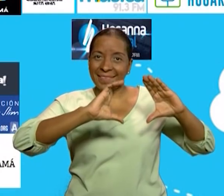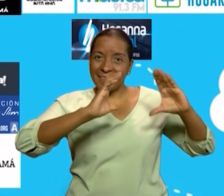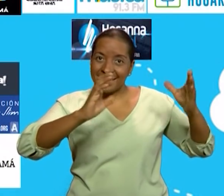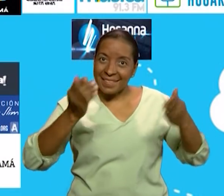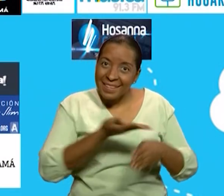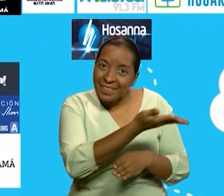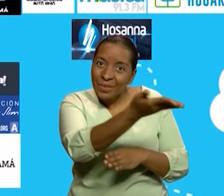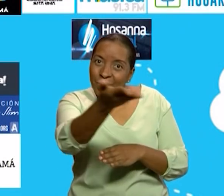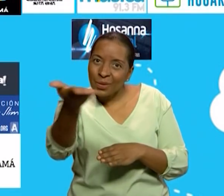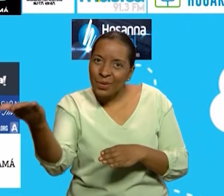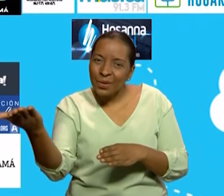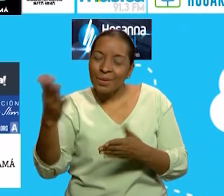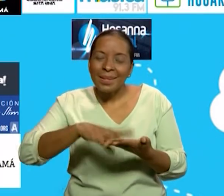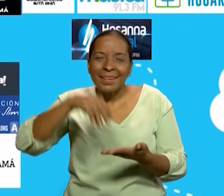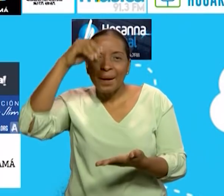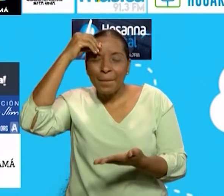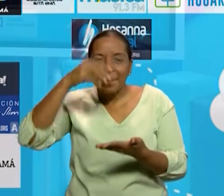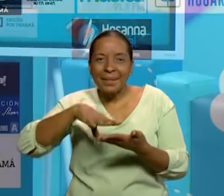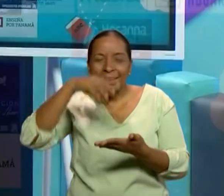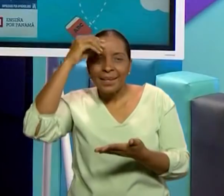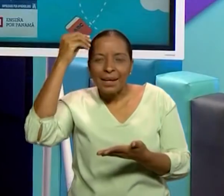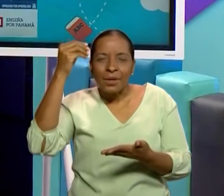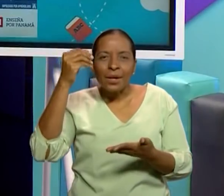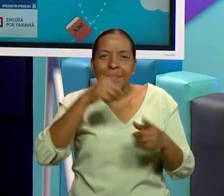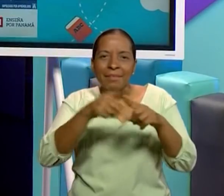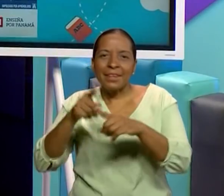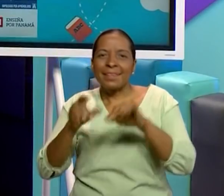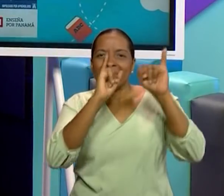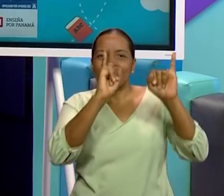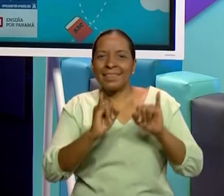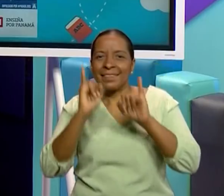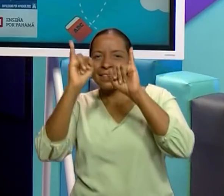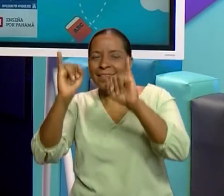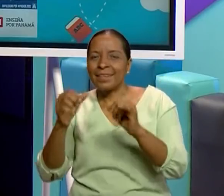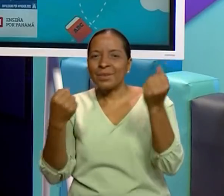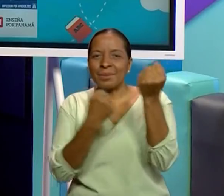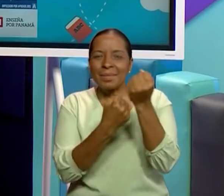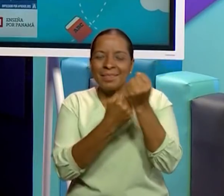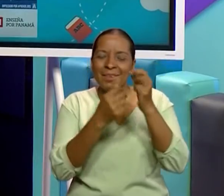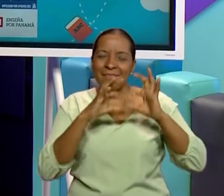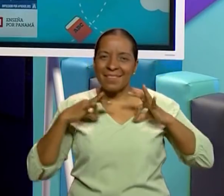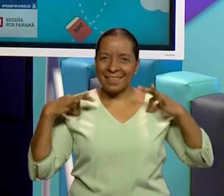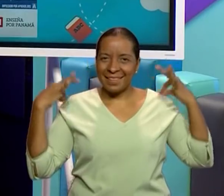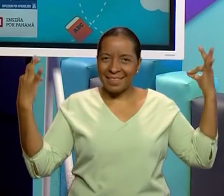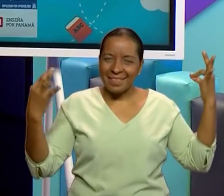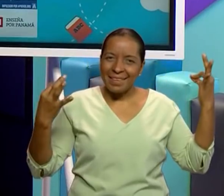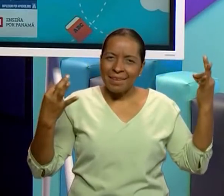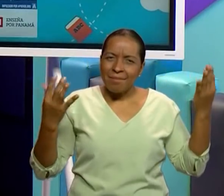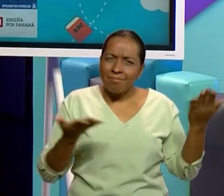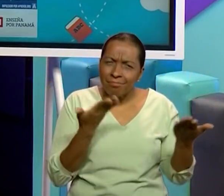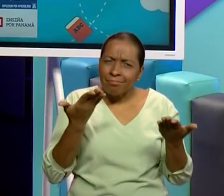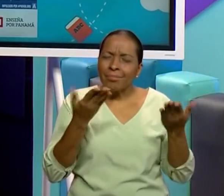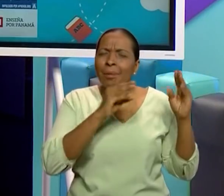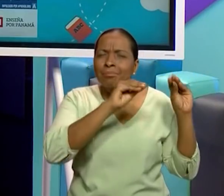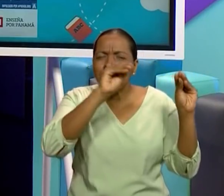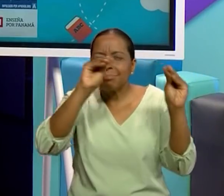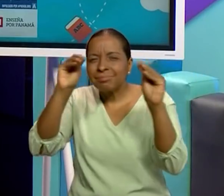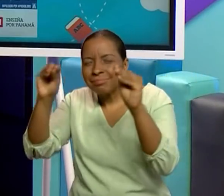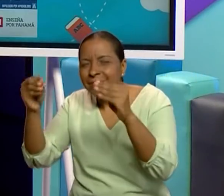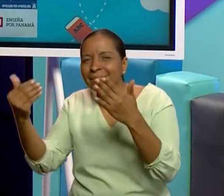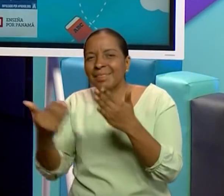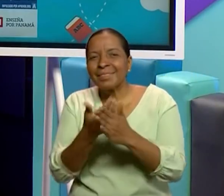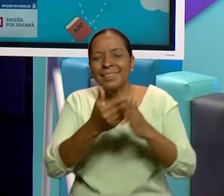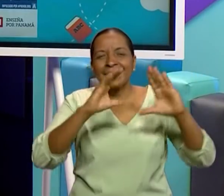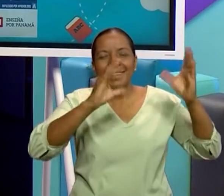llegue a tus hogares, igualmente a las instituciones que nos apoyan. Estoy muy feliz de compartir contigo nuevamente nuestra